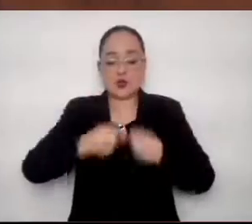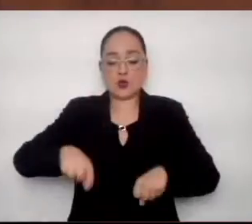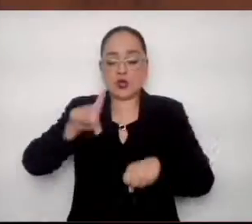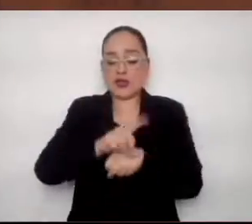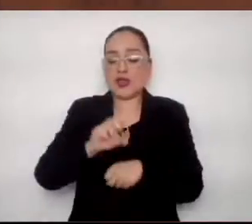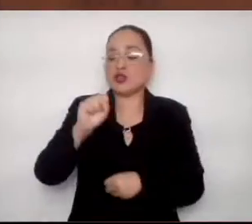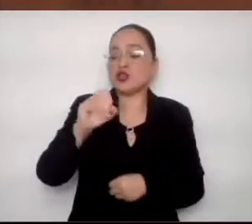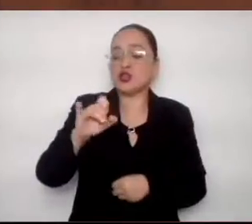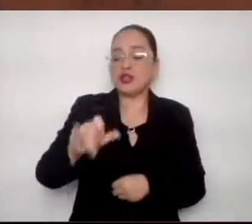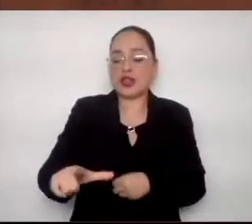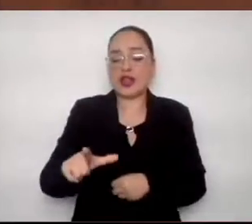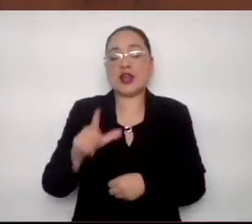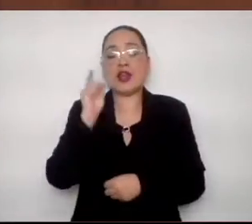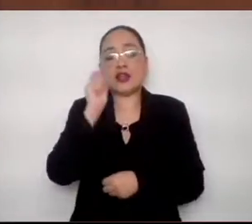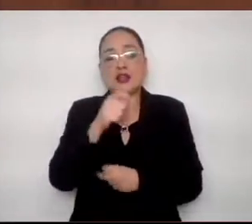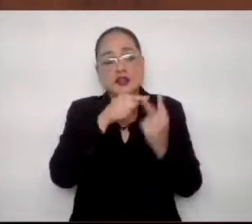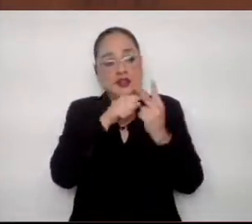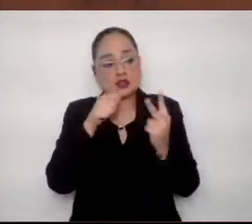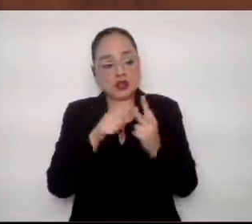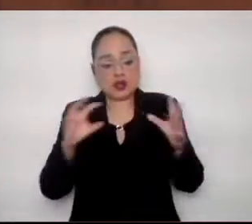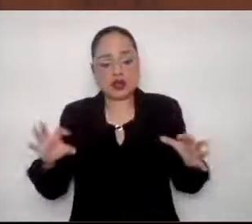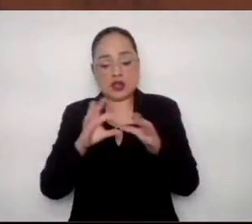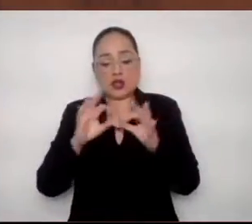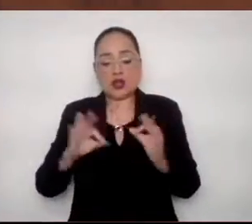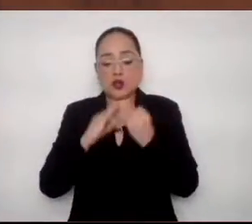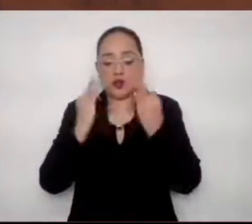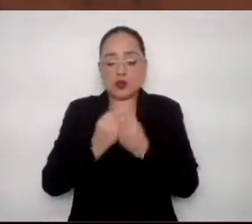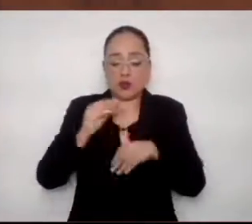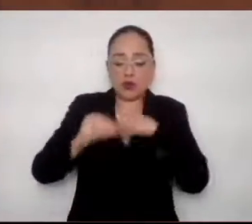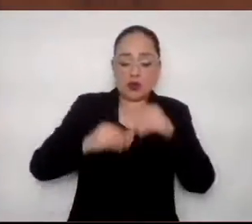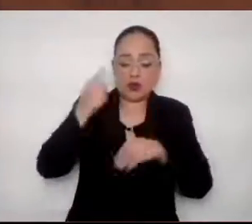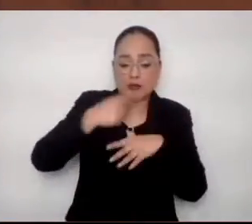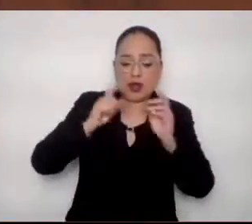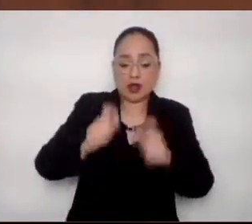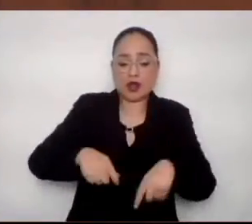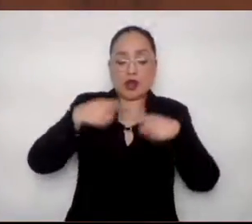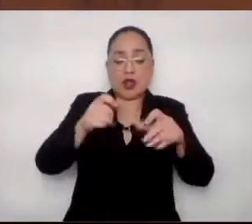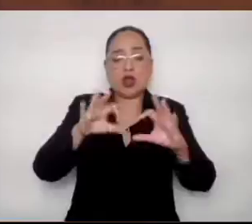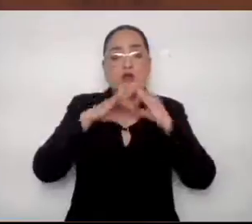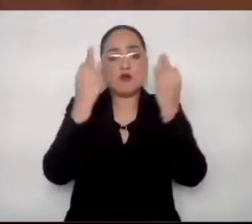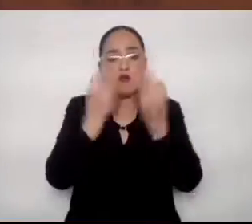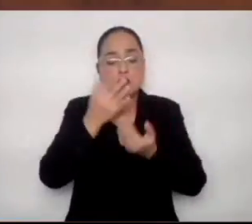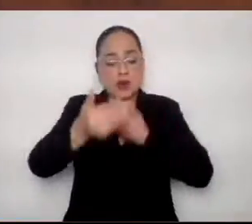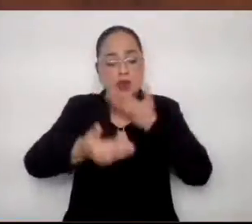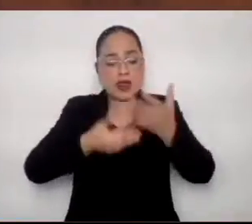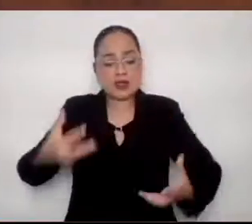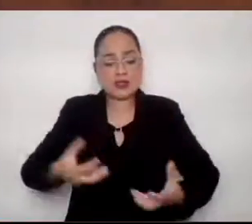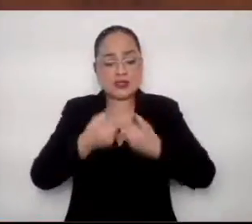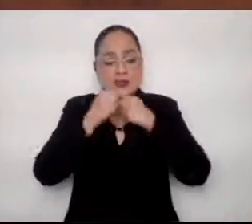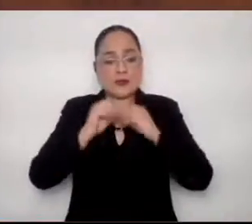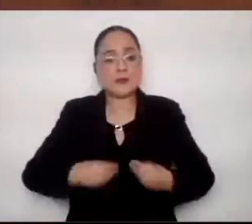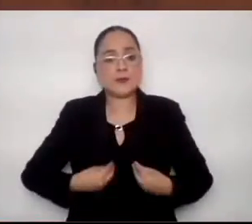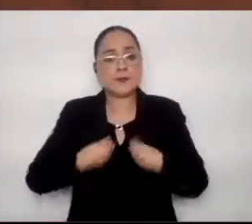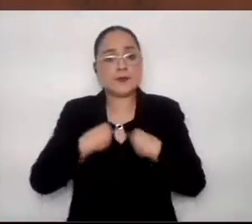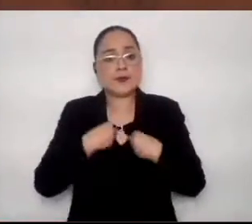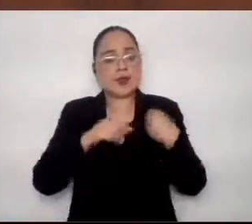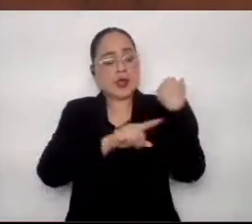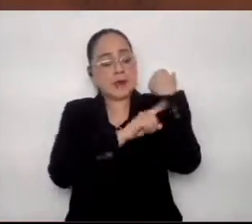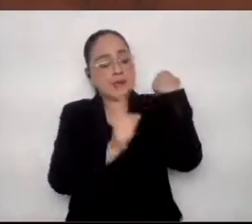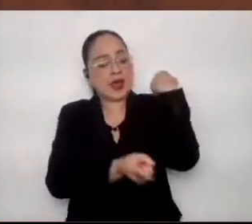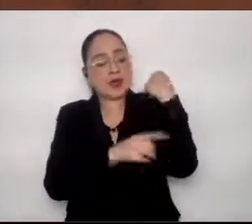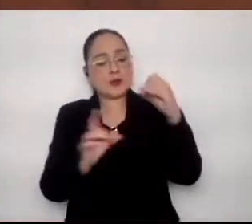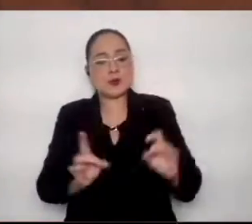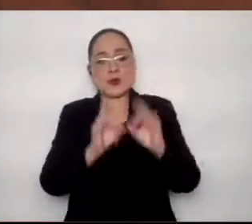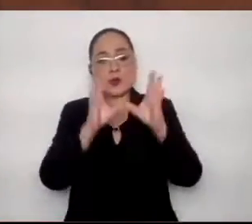entendido como el conjunto de mecanismos diseñados para garantizar medios de subsistencia. El embarazo es una de estas circunstancias